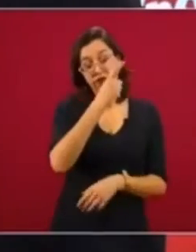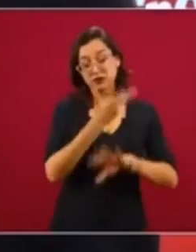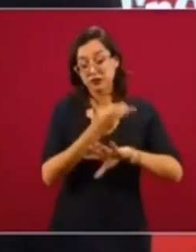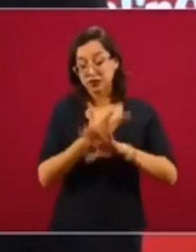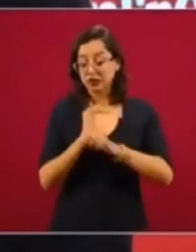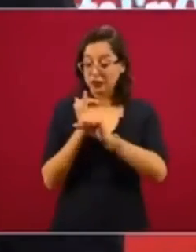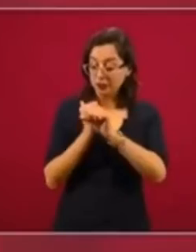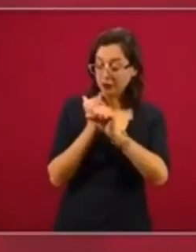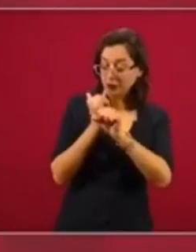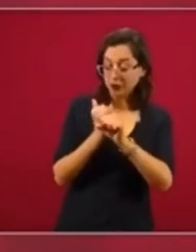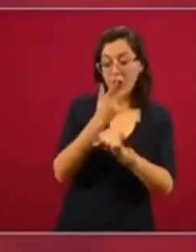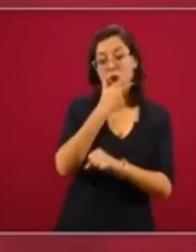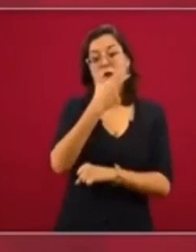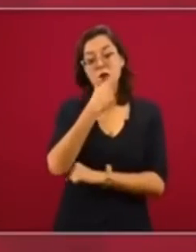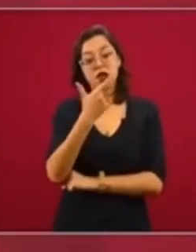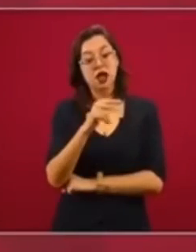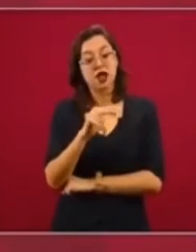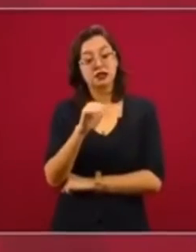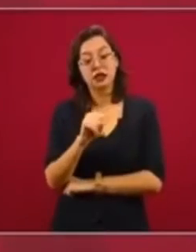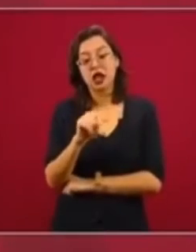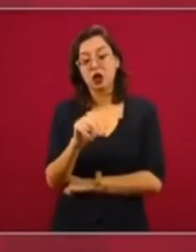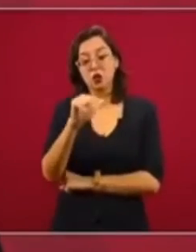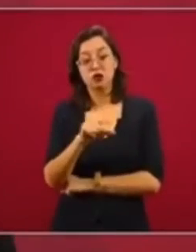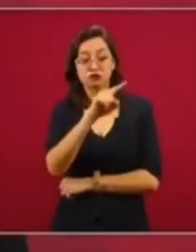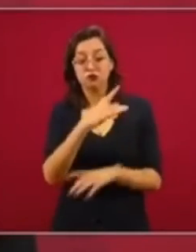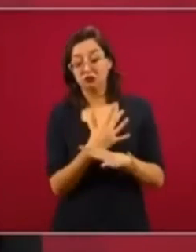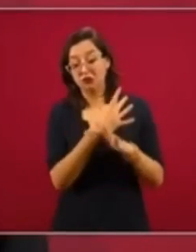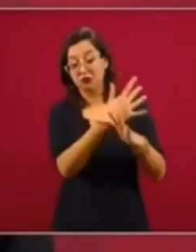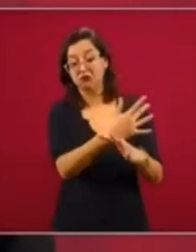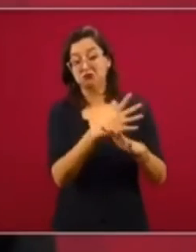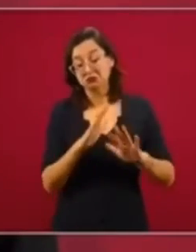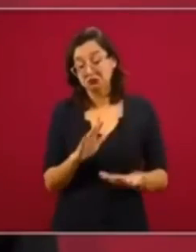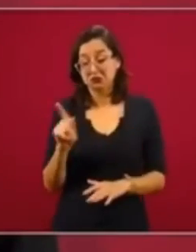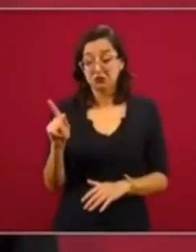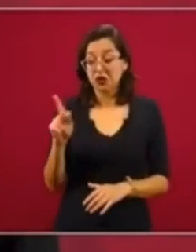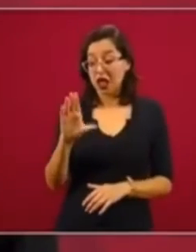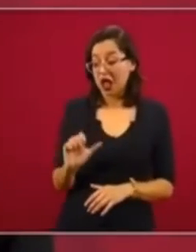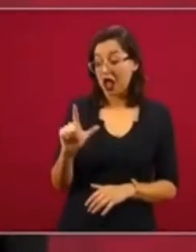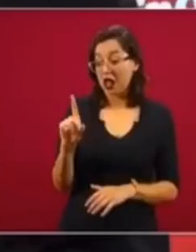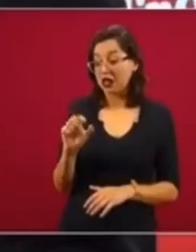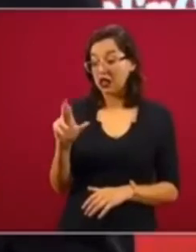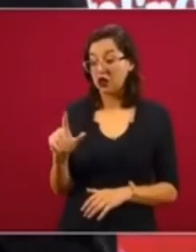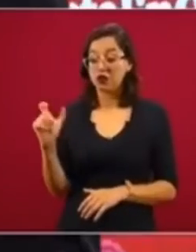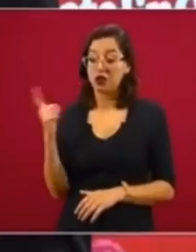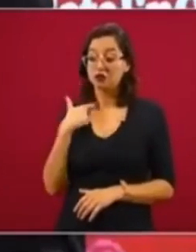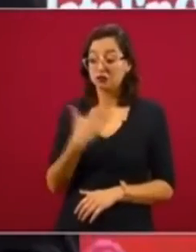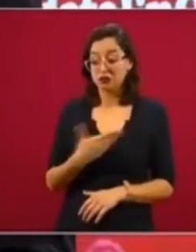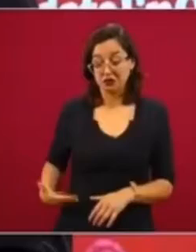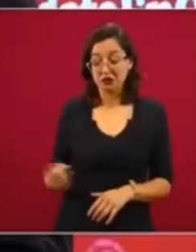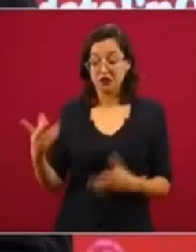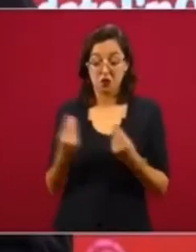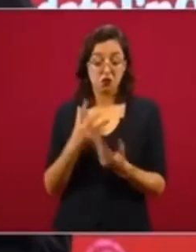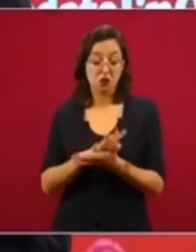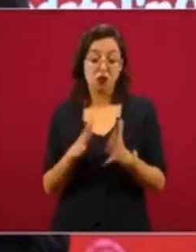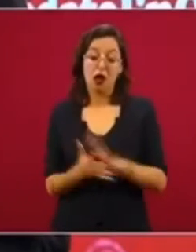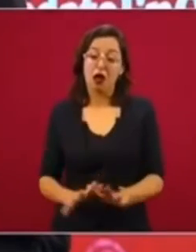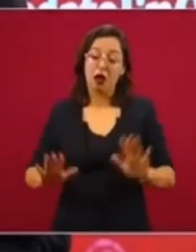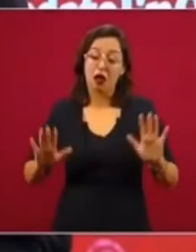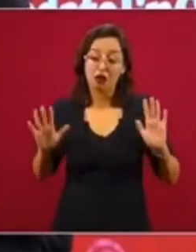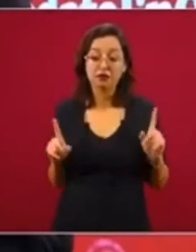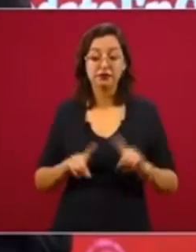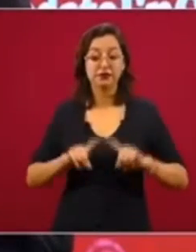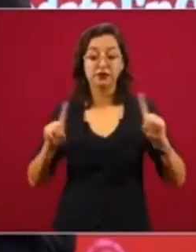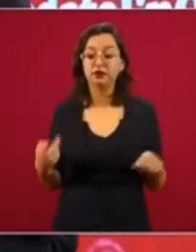declaraciones de García Luna se implique al expresidente Calderón y eso sería otra cosa. Pero hasta ahora